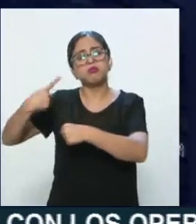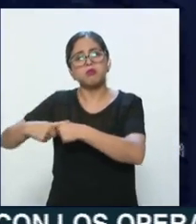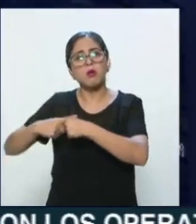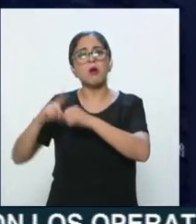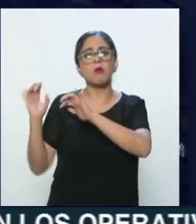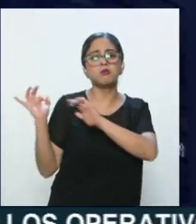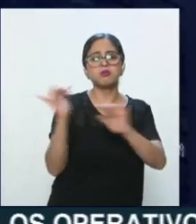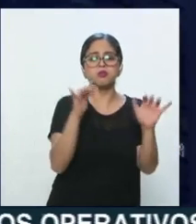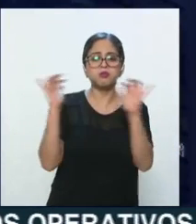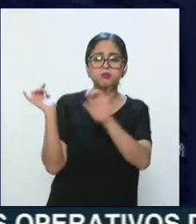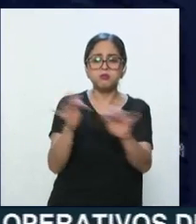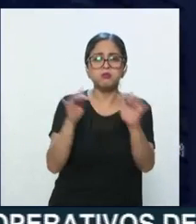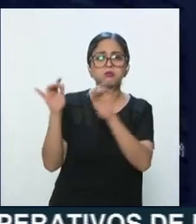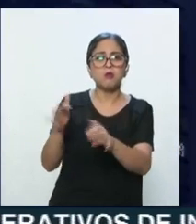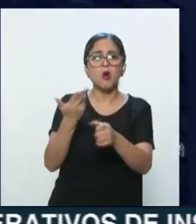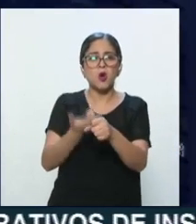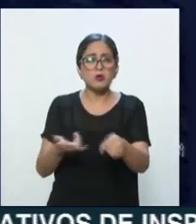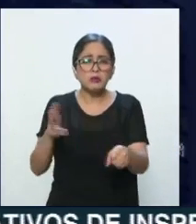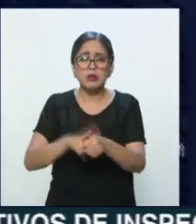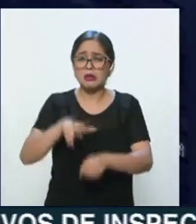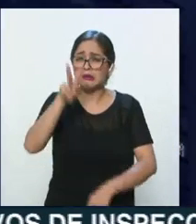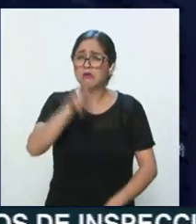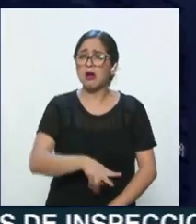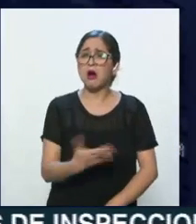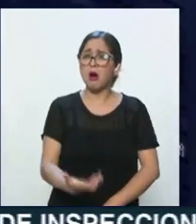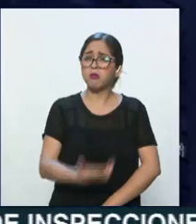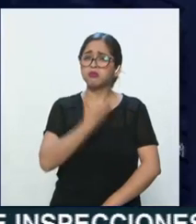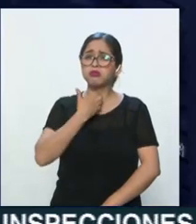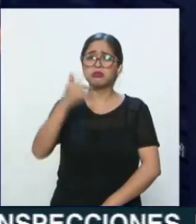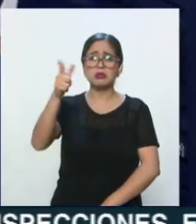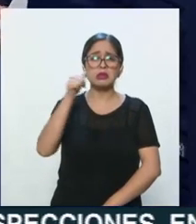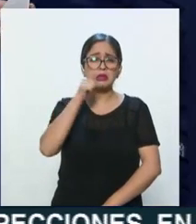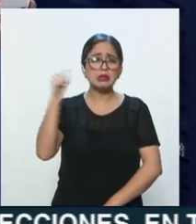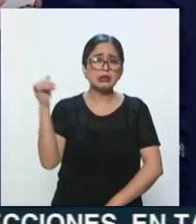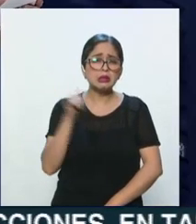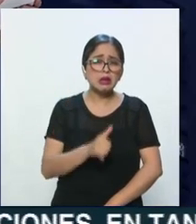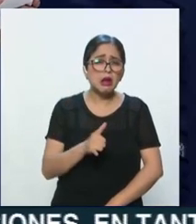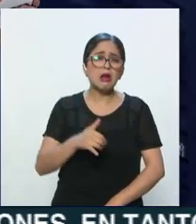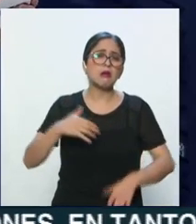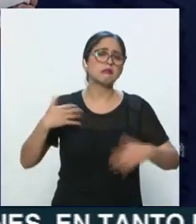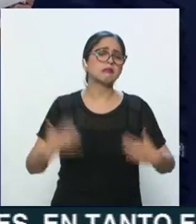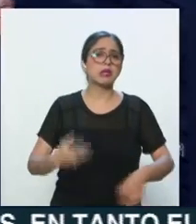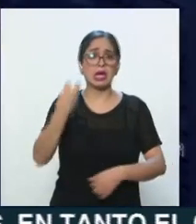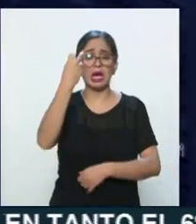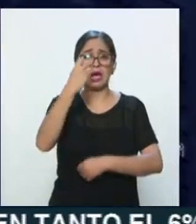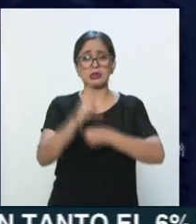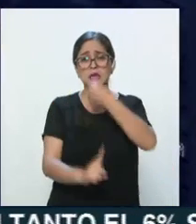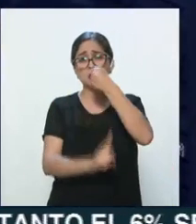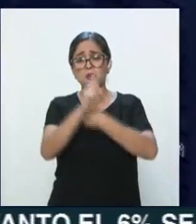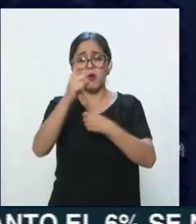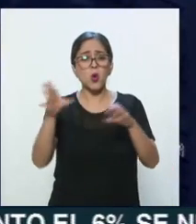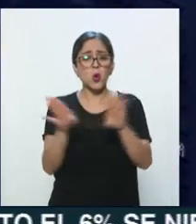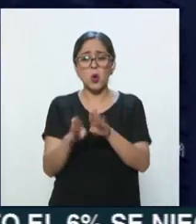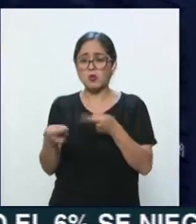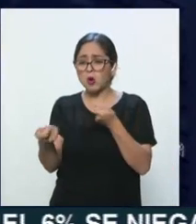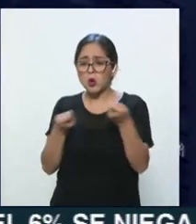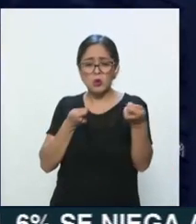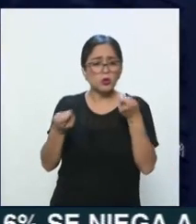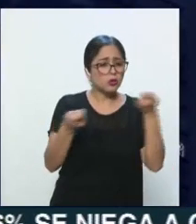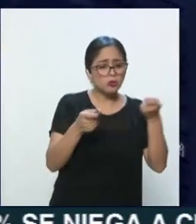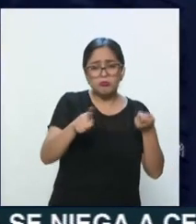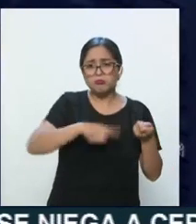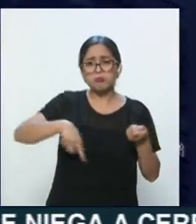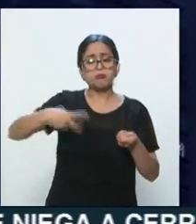hospitales y el colapso del sistema de salud en este país, pues ha sido uno de los principales problemas para hacer frente a una pandemia que ha